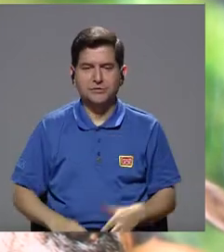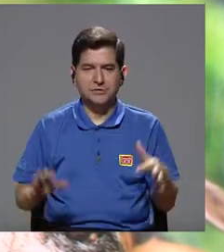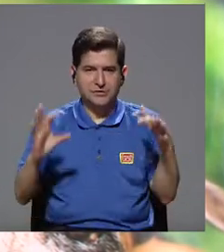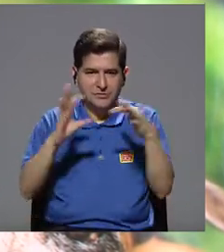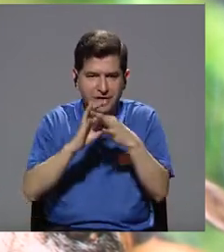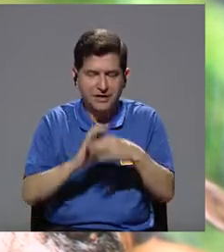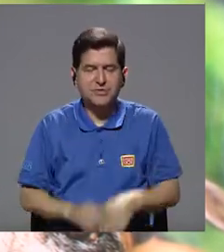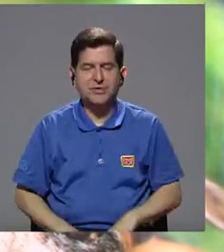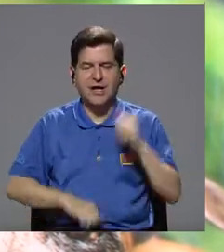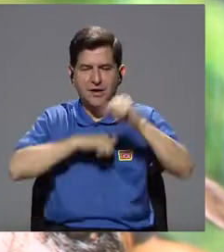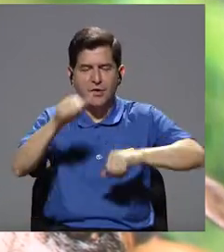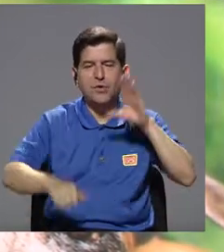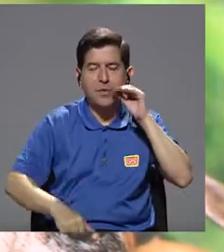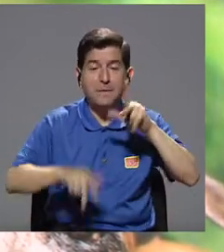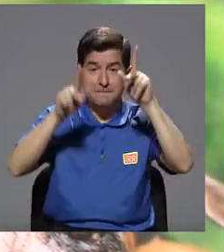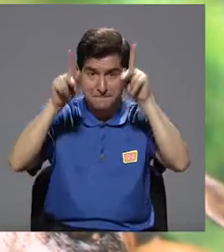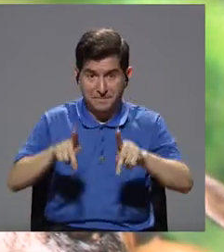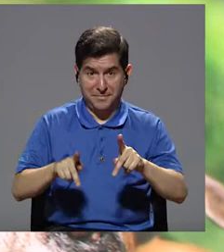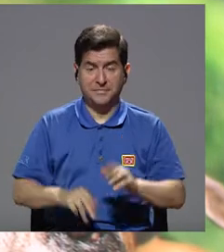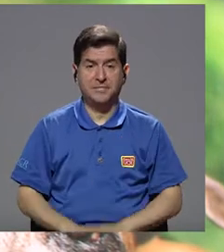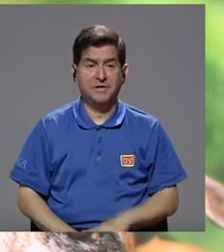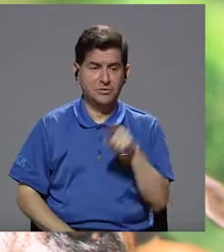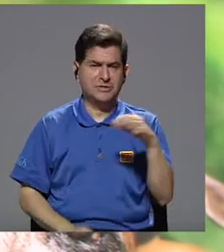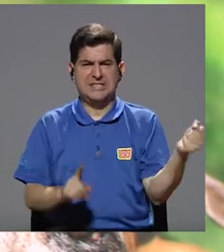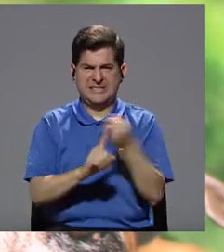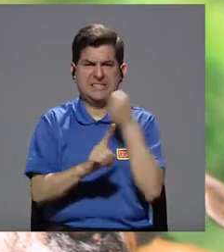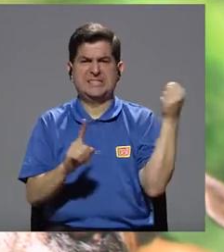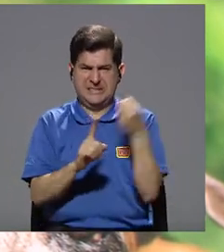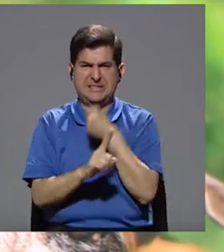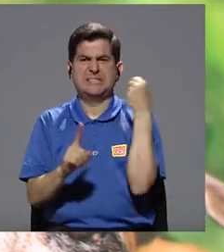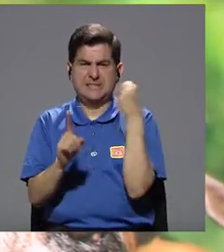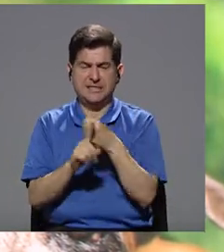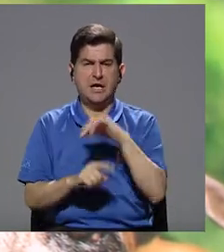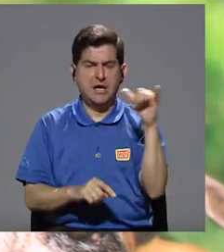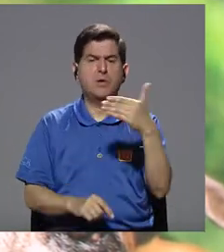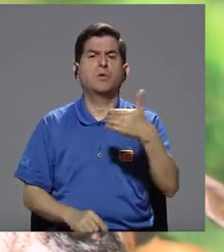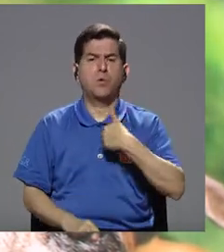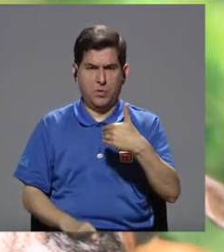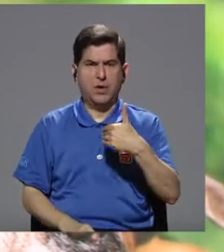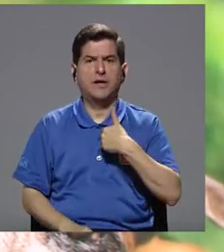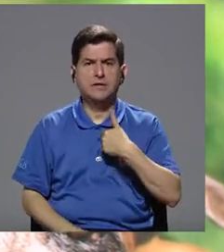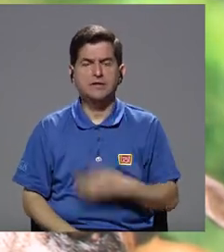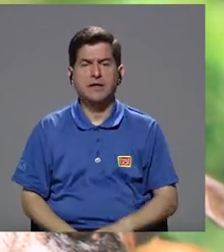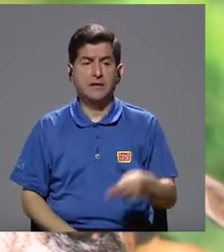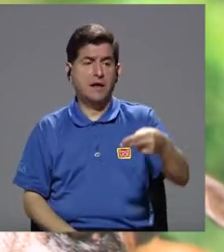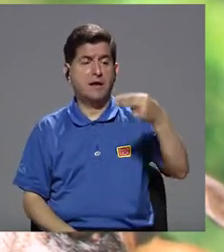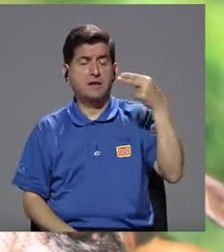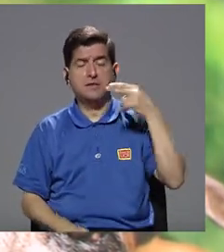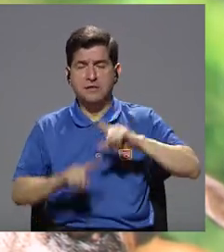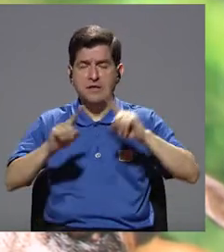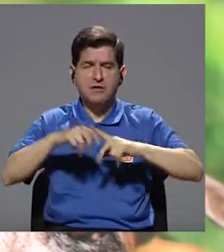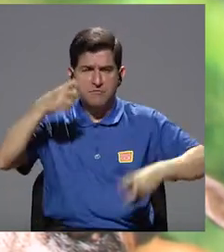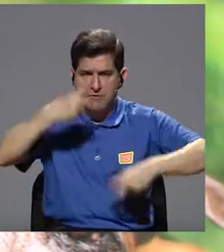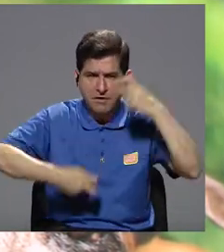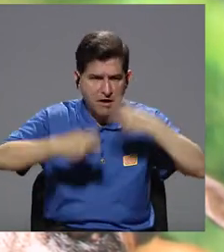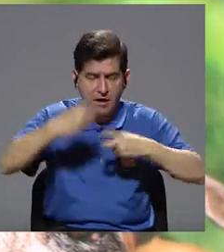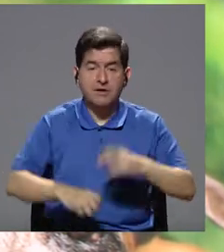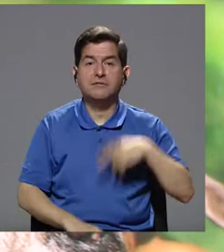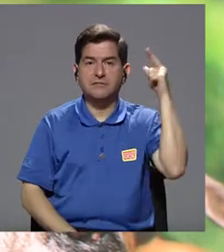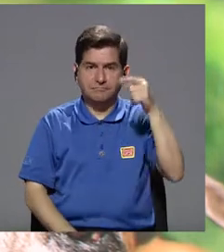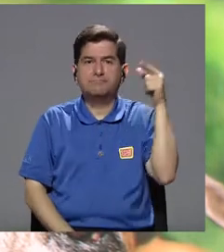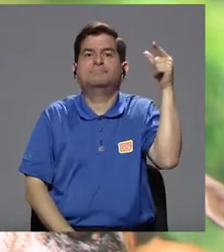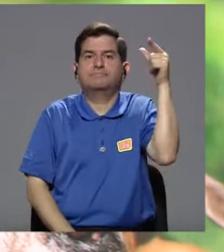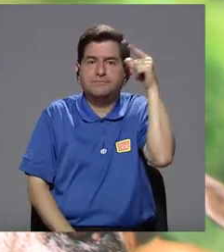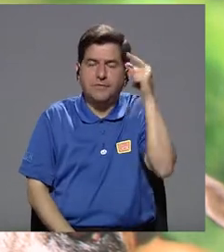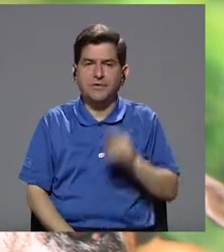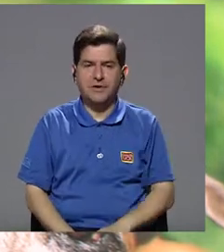conflictos y otros delitos con el tema de peleas. Son personas que son, pues, violentas, son personas que también tienen antecedentes por otros